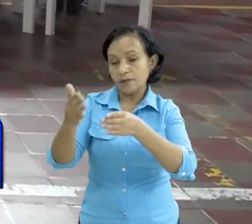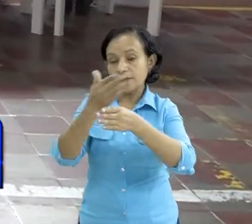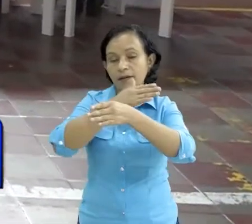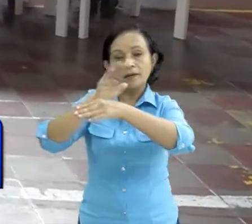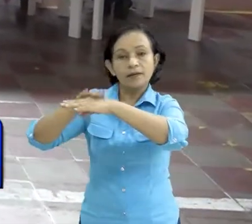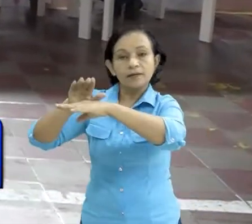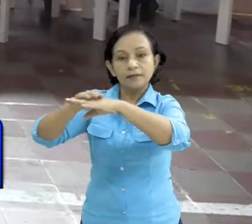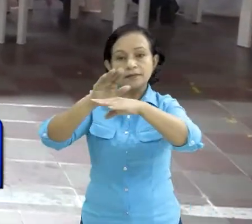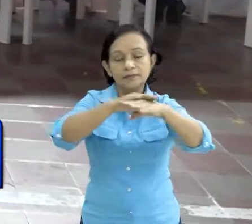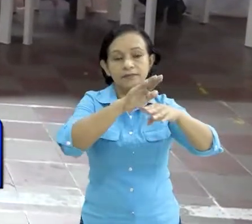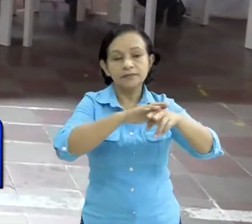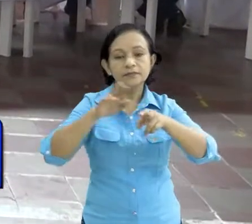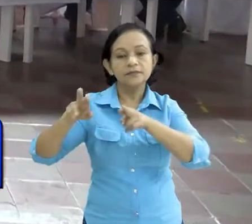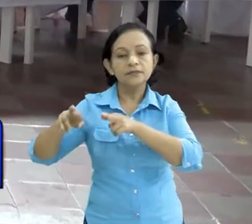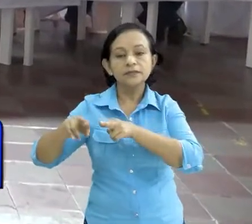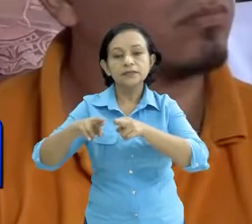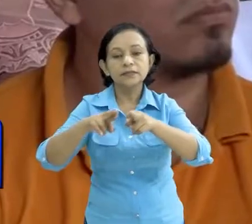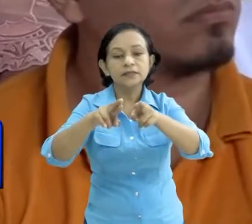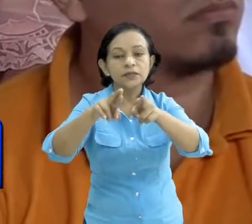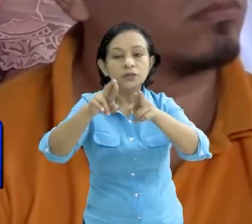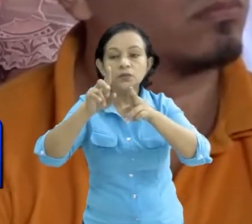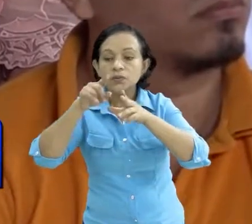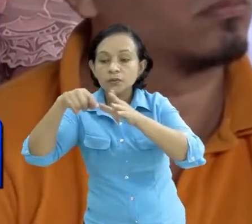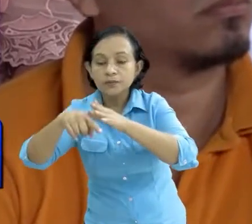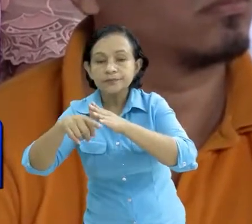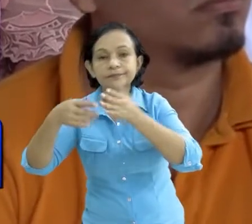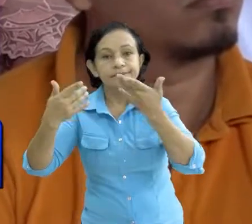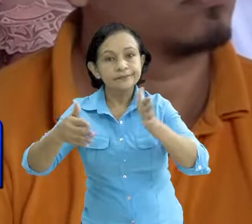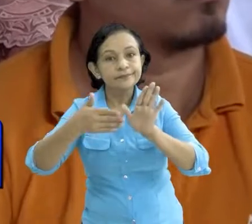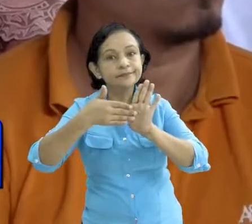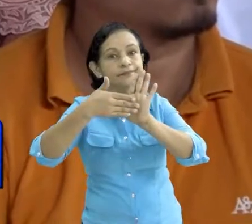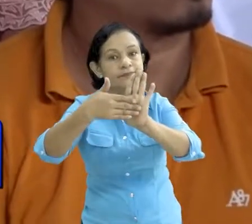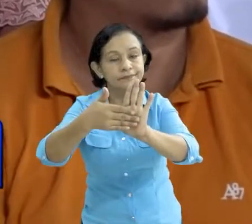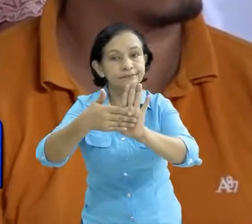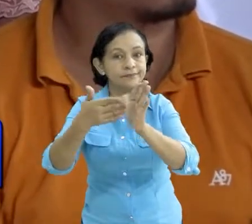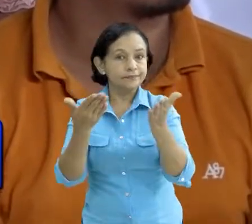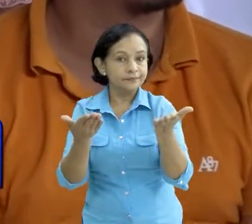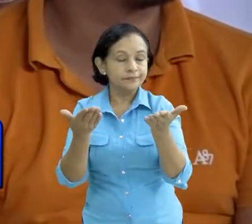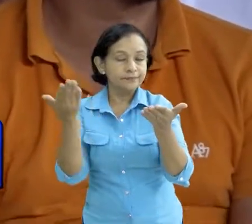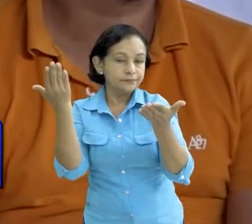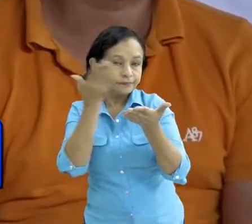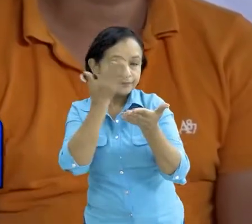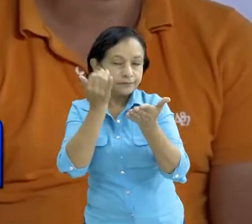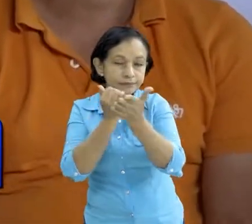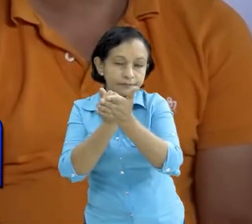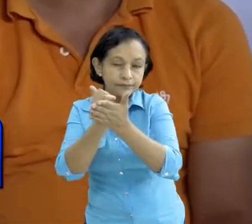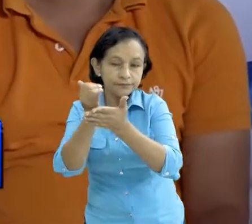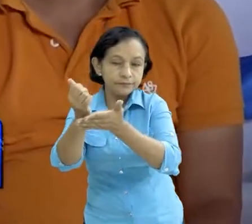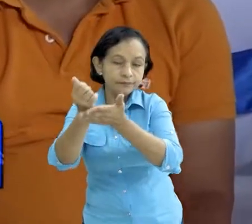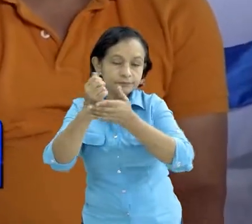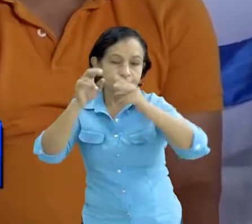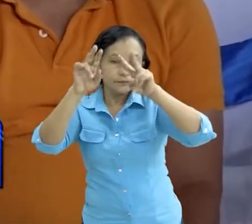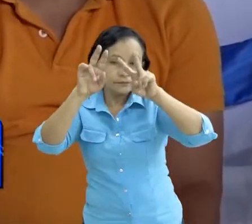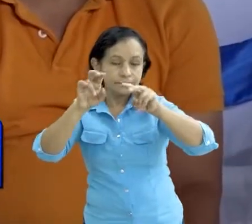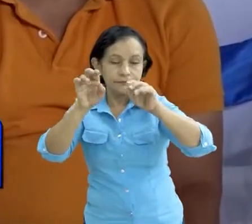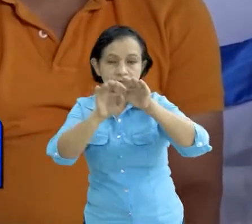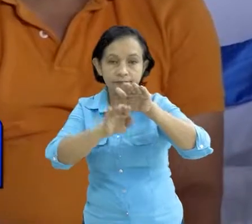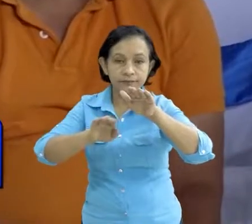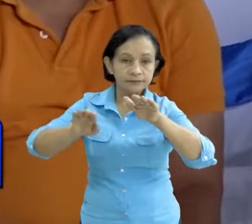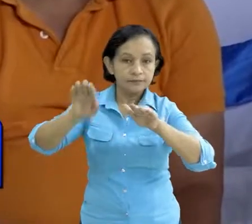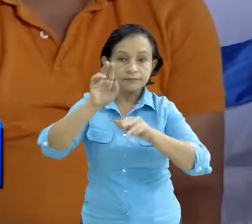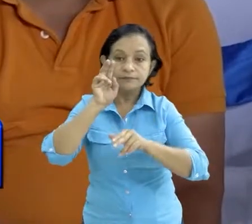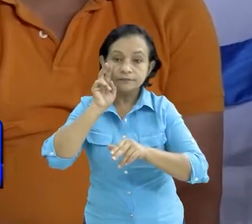temprana para la cuenca del río escondido hemos presentado no solamente un estudio que nos permitió detallar un poco más